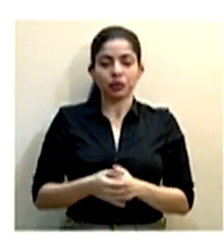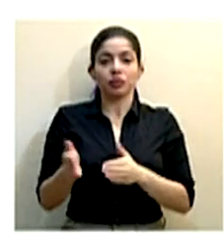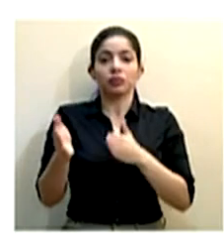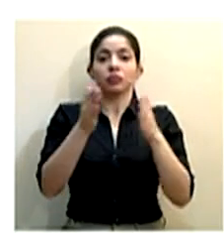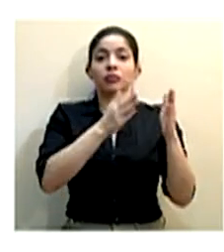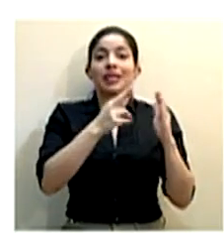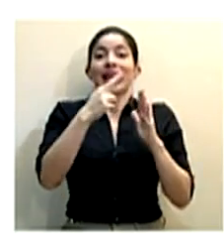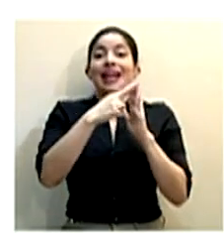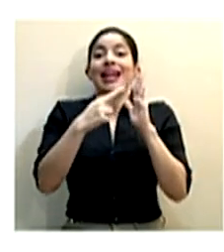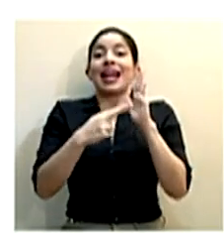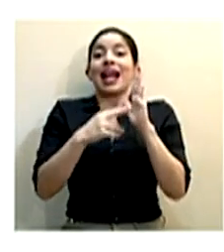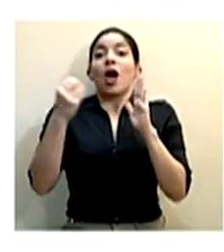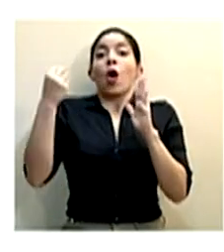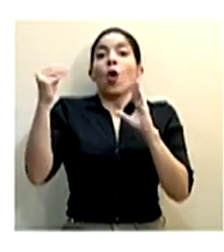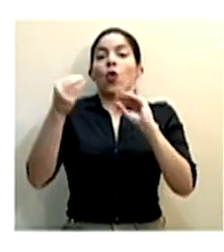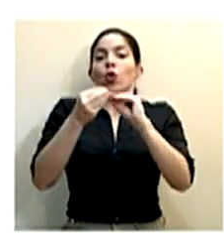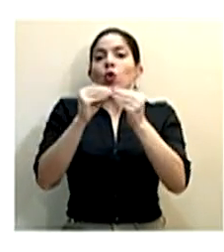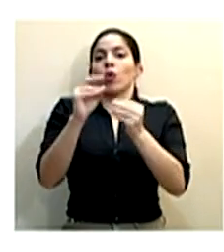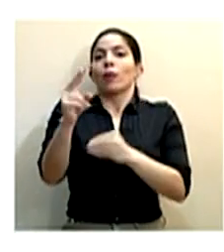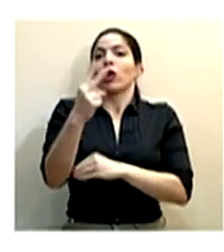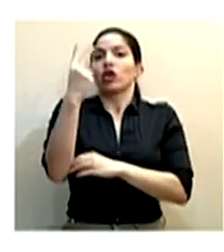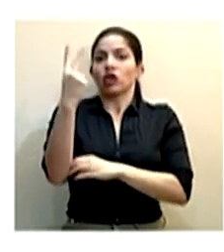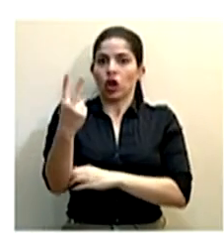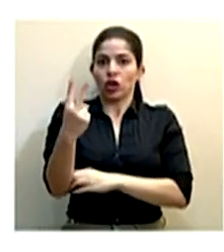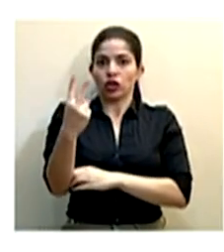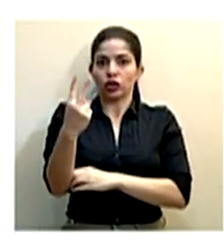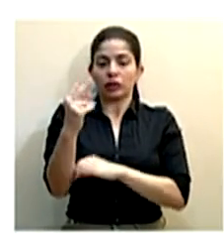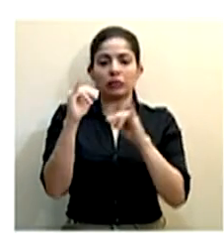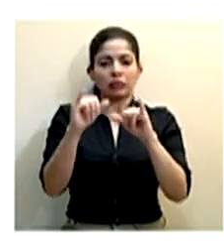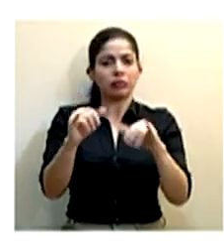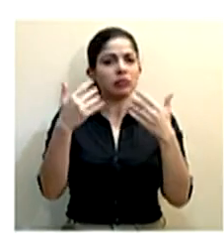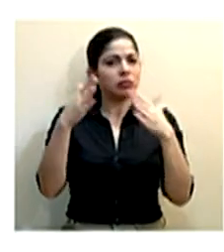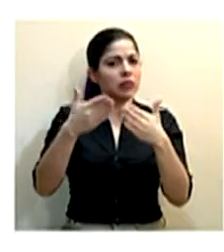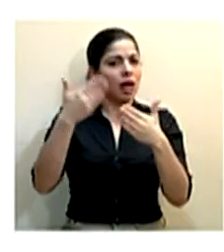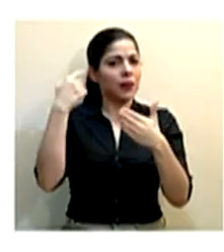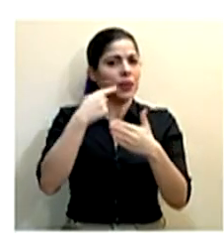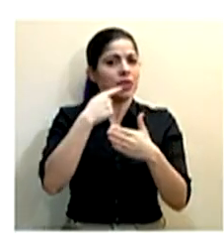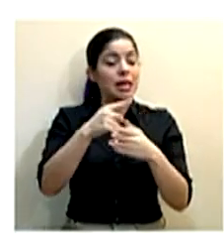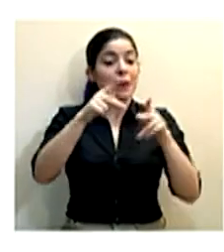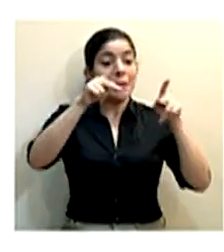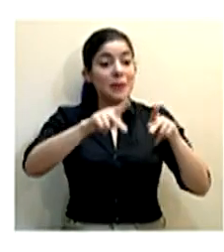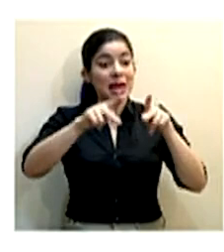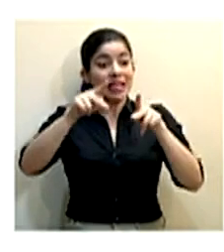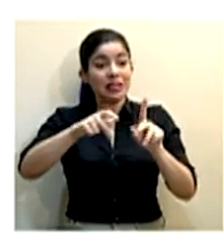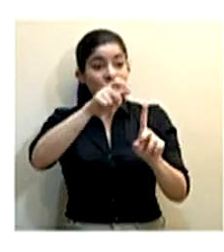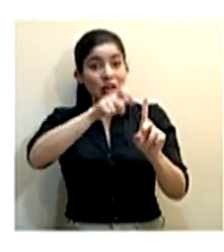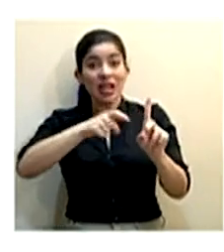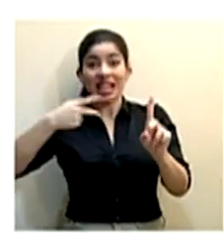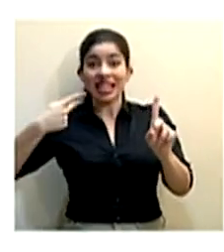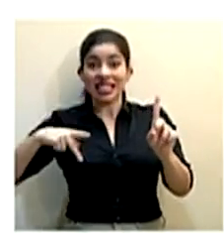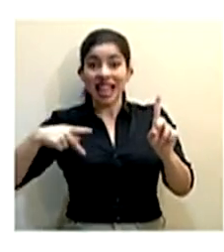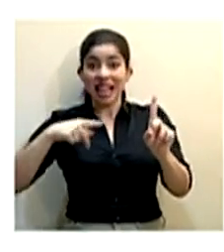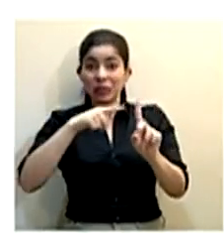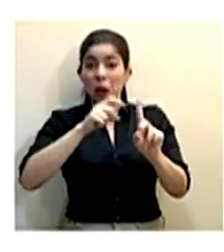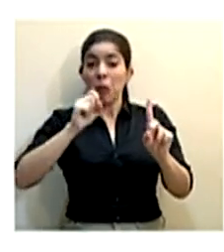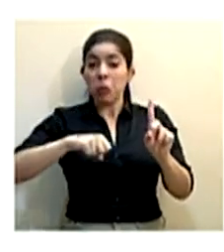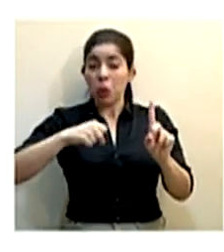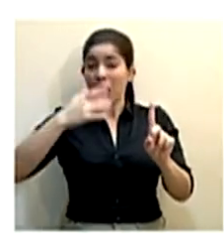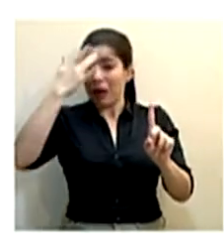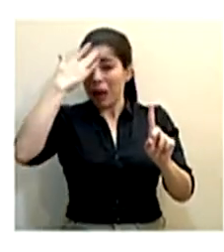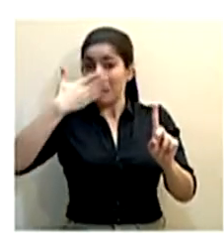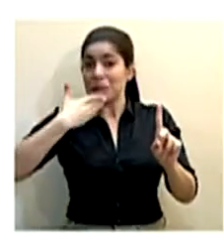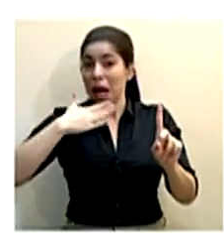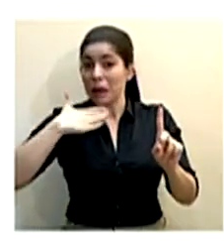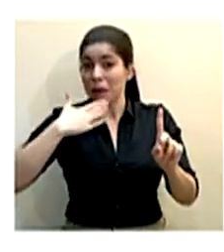Regla de oro número dos. Se mantiene, lo hemos dicho, las personas con factores de riesgo para enfermar gravemente